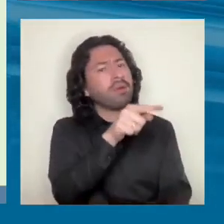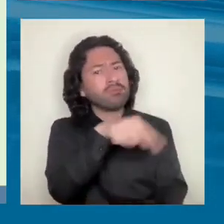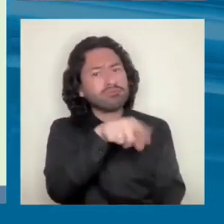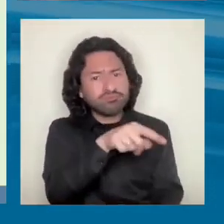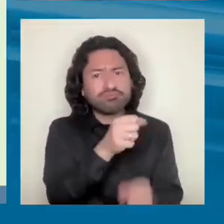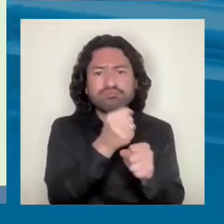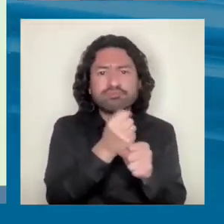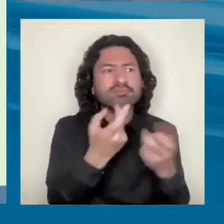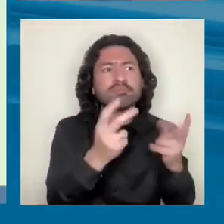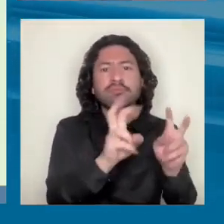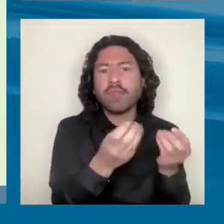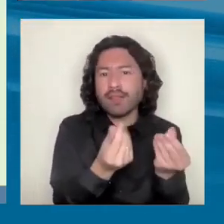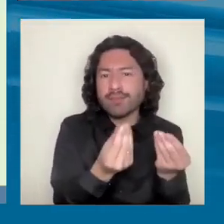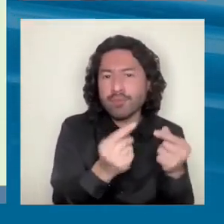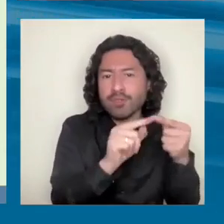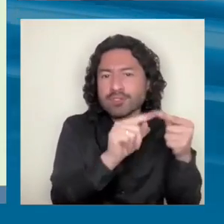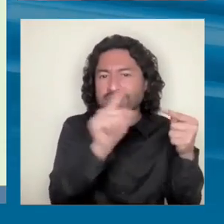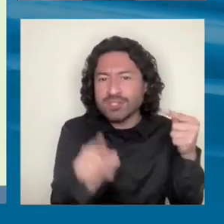economía circular